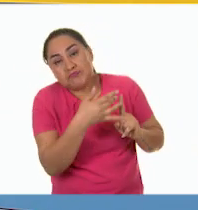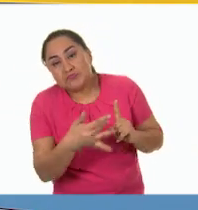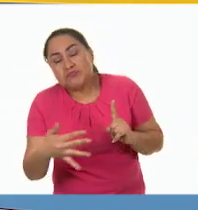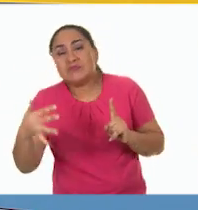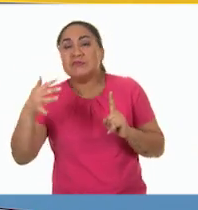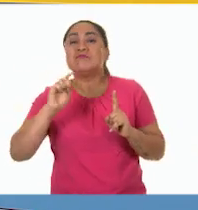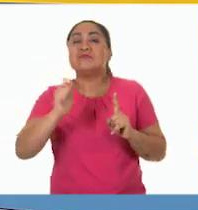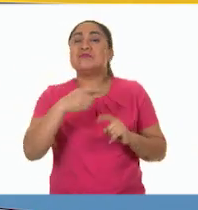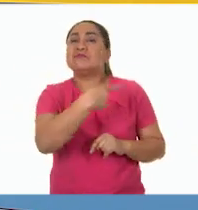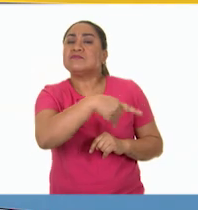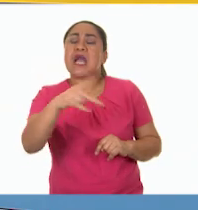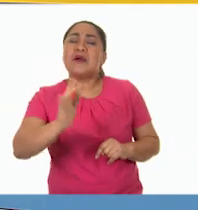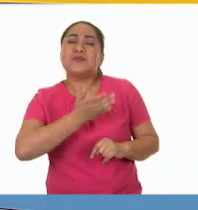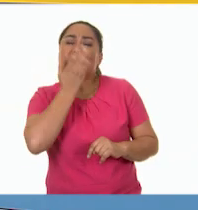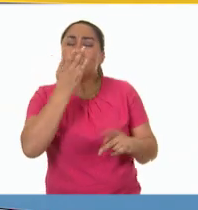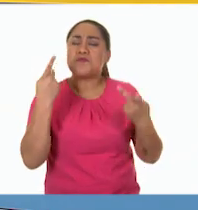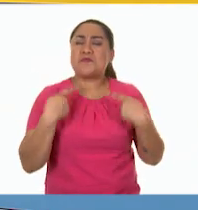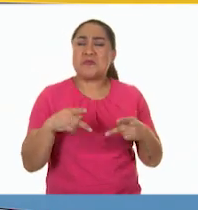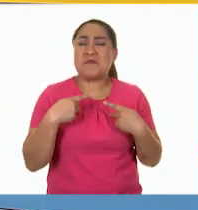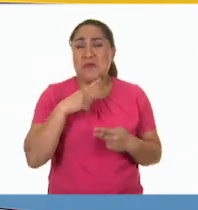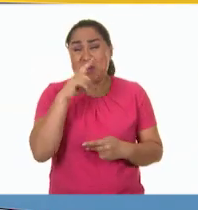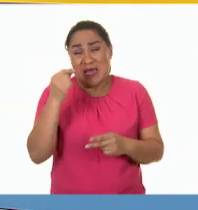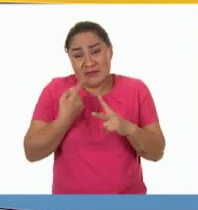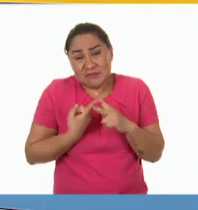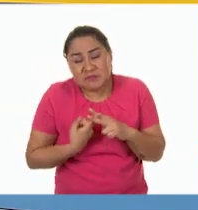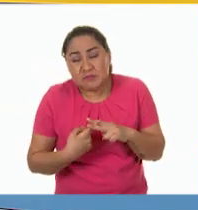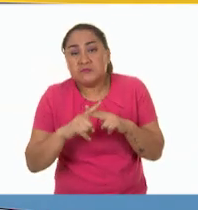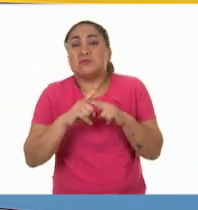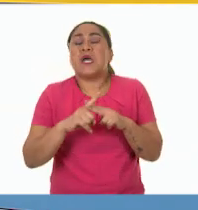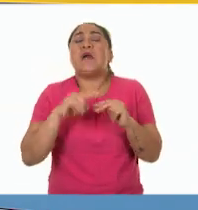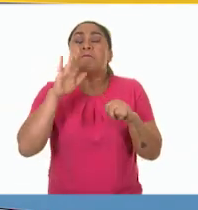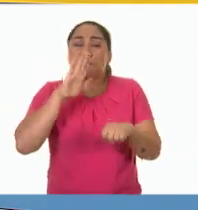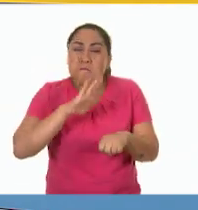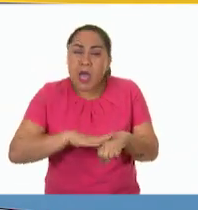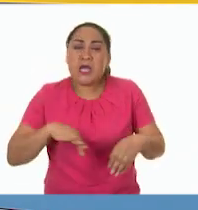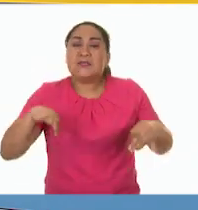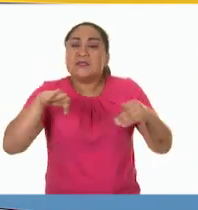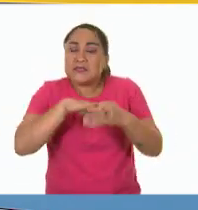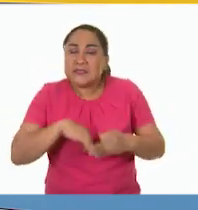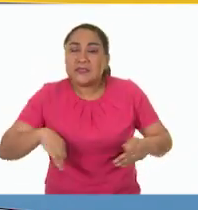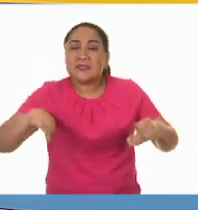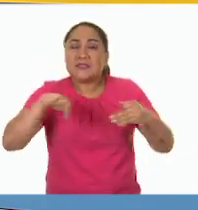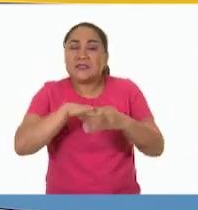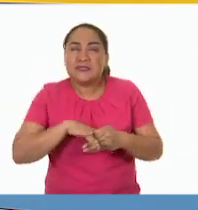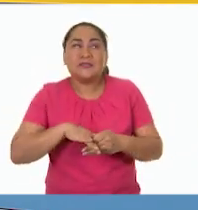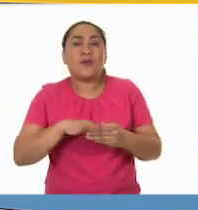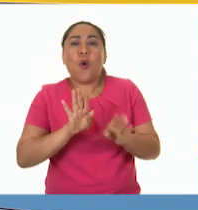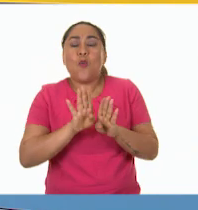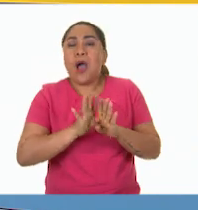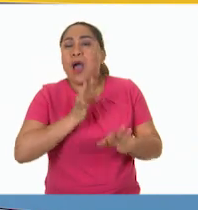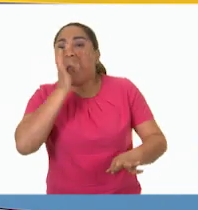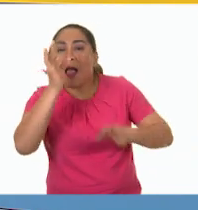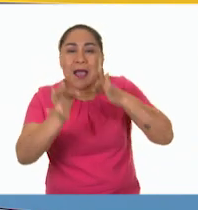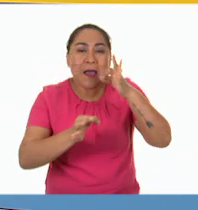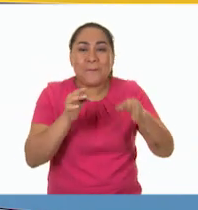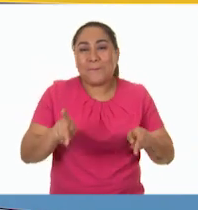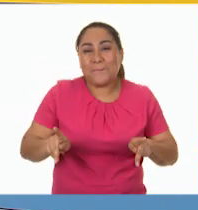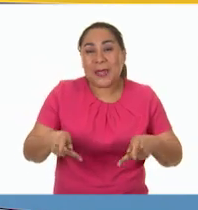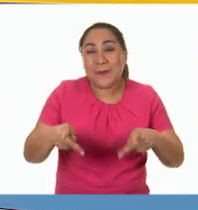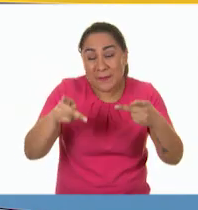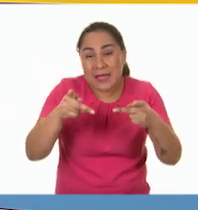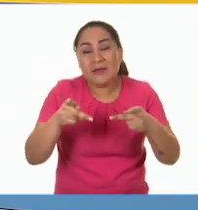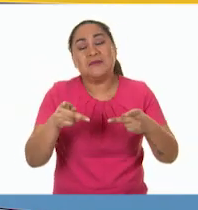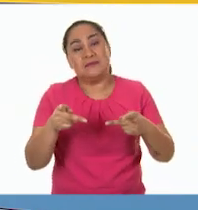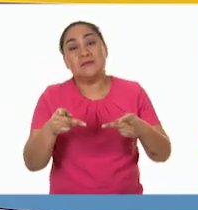cotidiana de las personas, porque a partir de entonces empezarían a estar más expuestas que nunca a anuncios publicitarios, con los que se